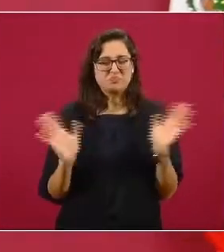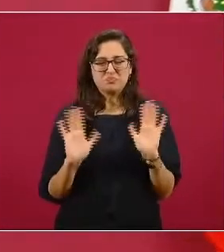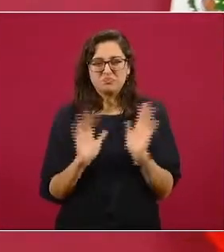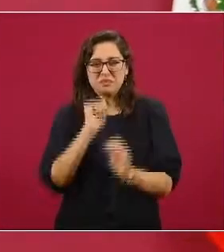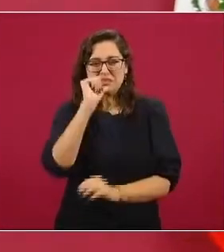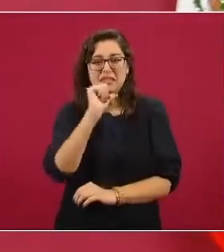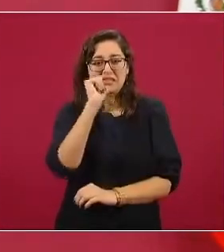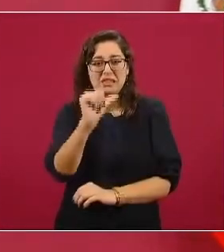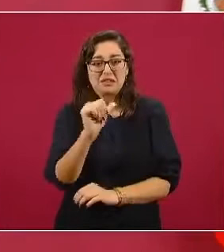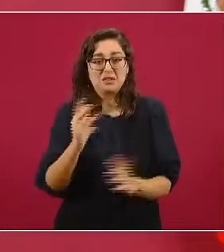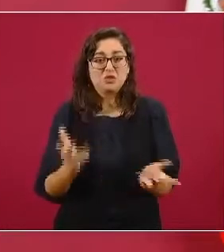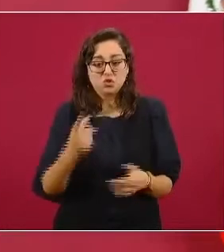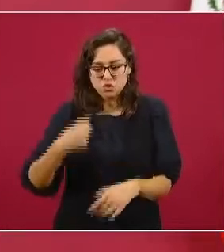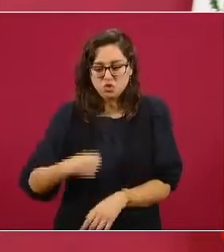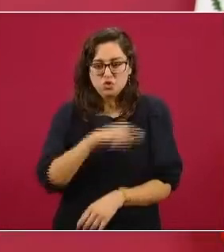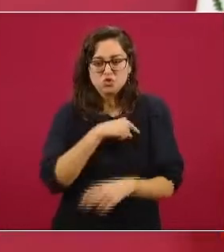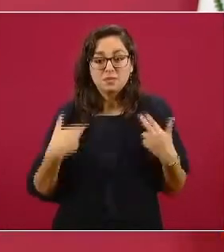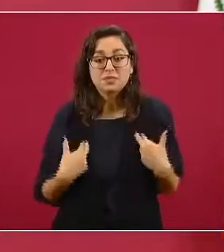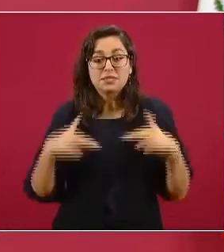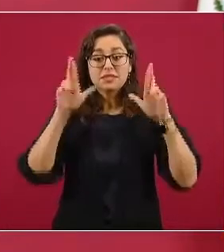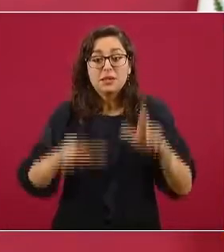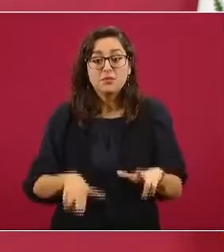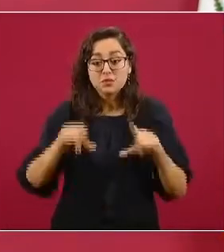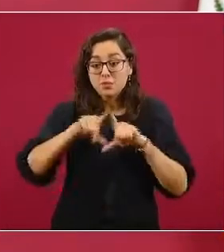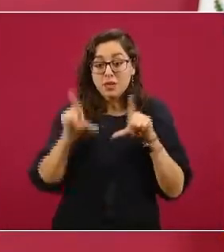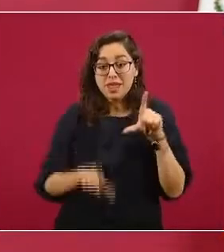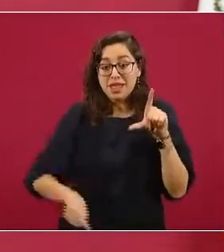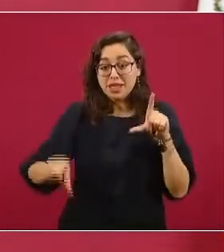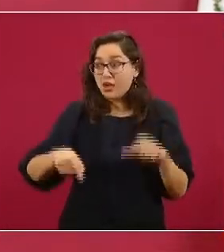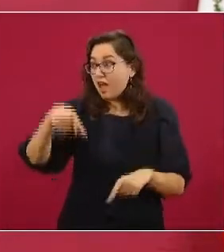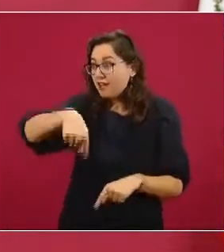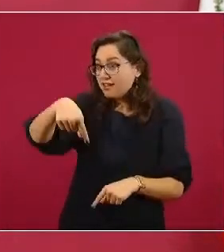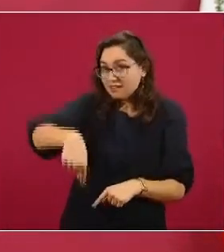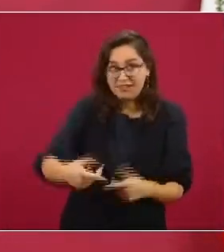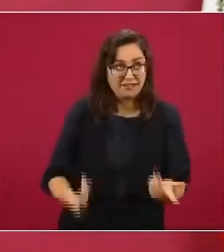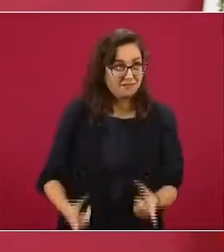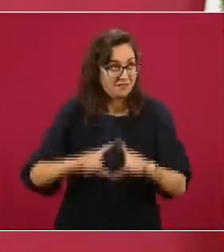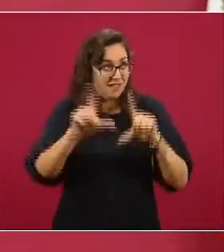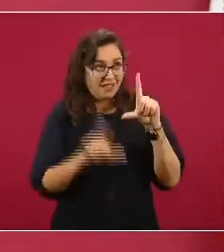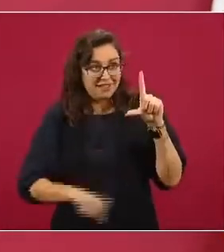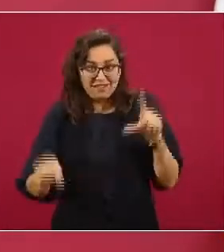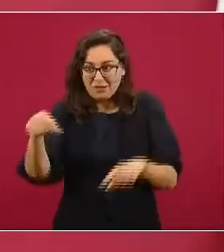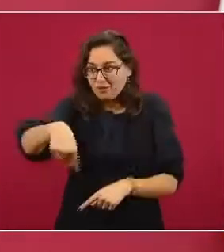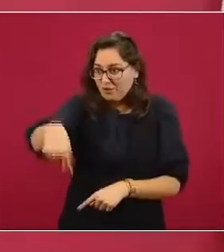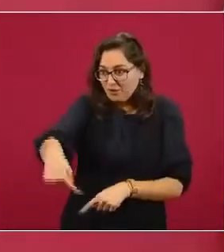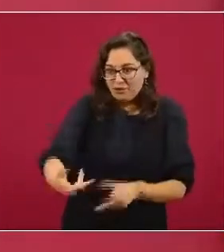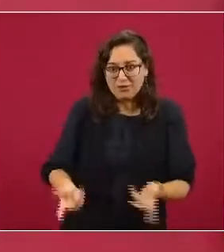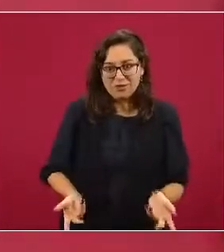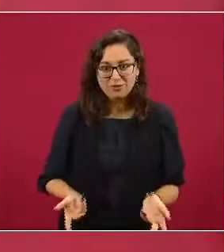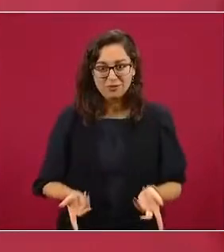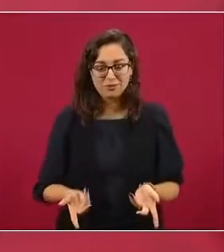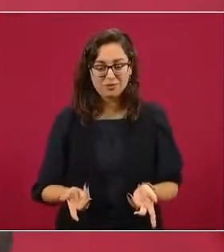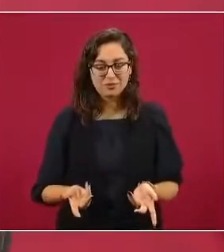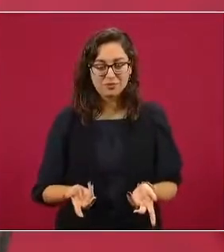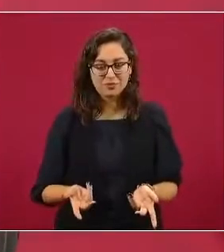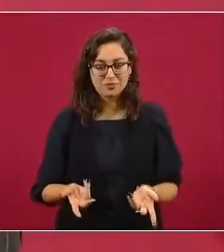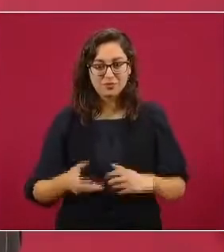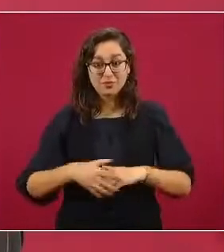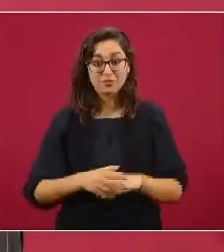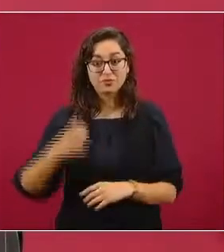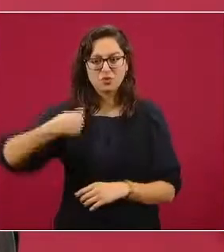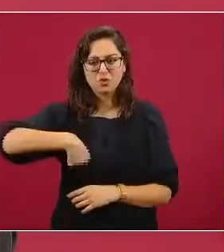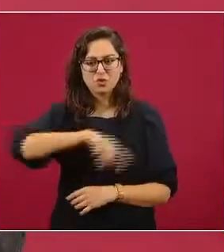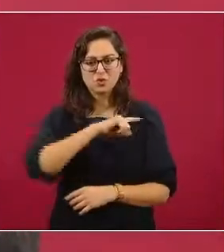Nosotros de México. Este es nuestro partido. Entonces, ¿qué queremos?